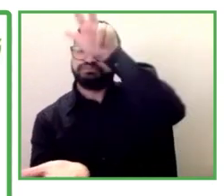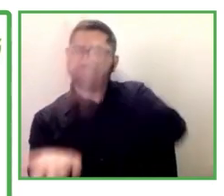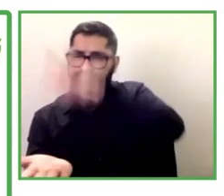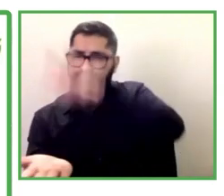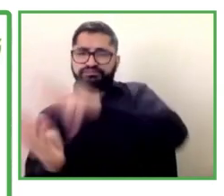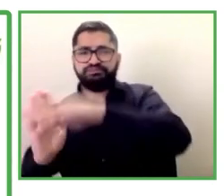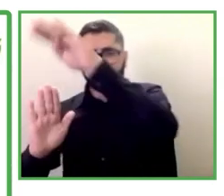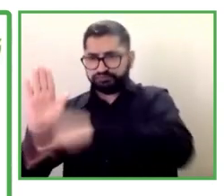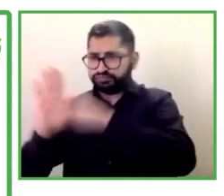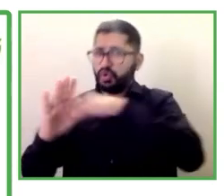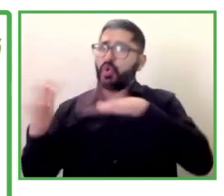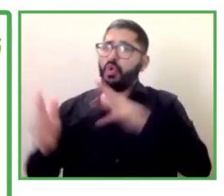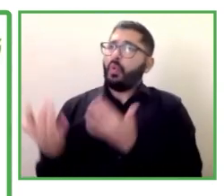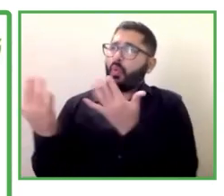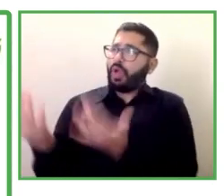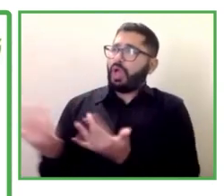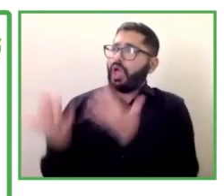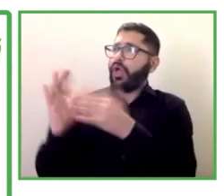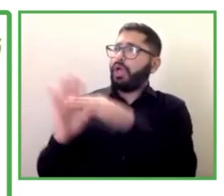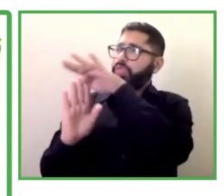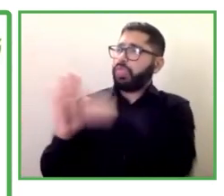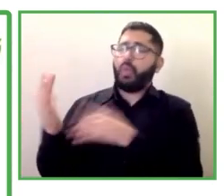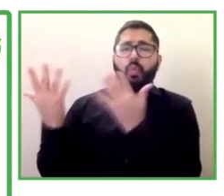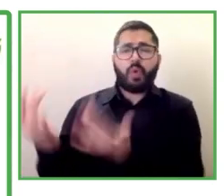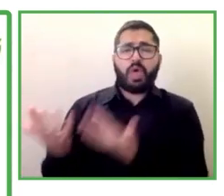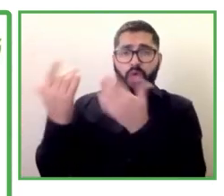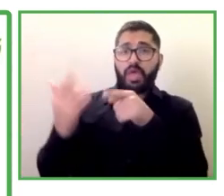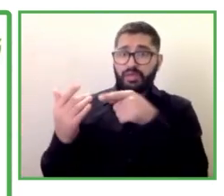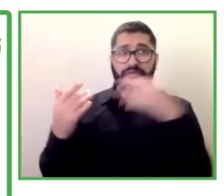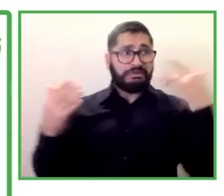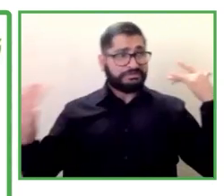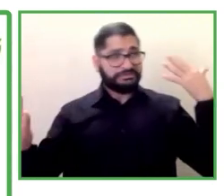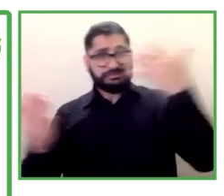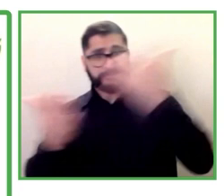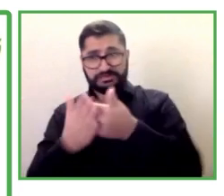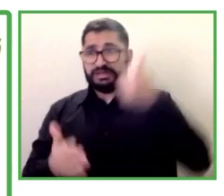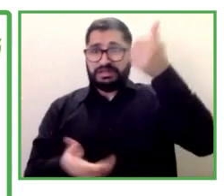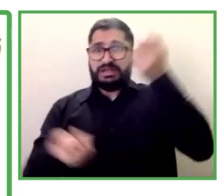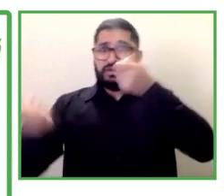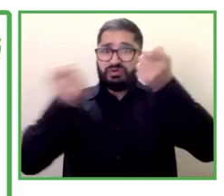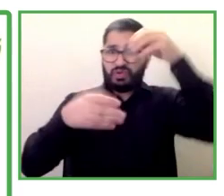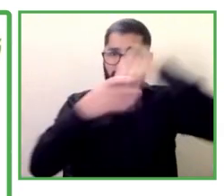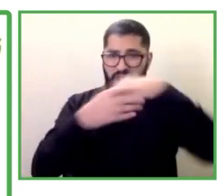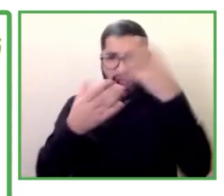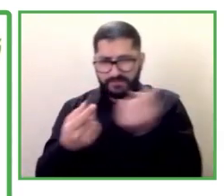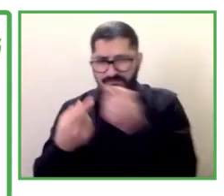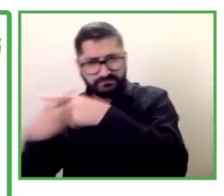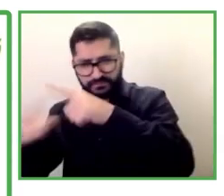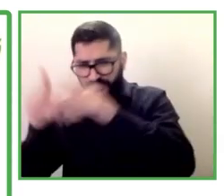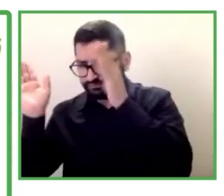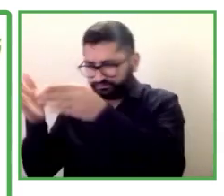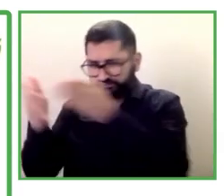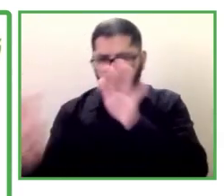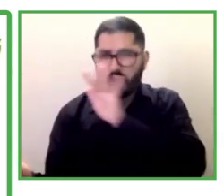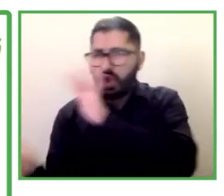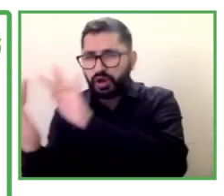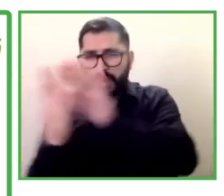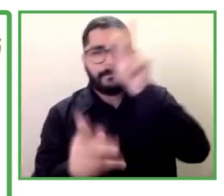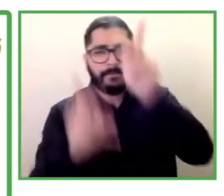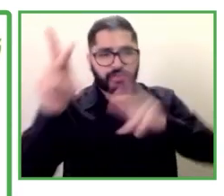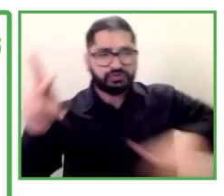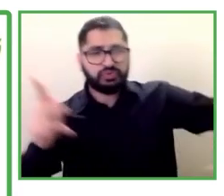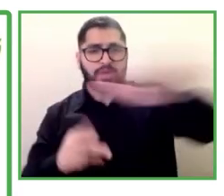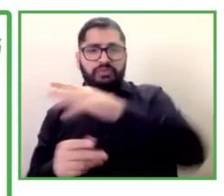tiempo la dirección general tuvo una serie de contactos con la dirección general de trabajo que es la competente para